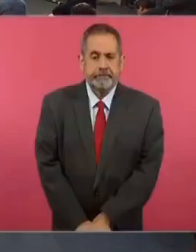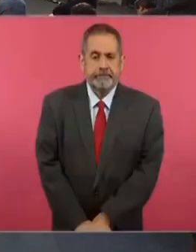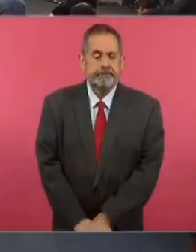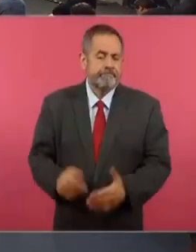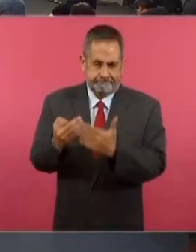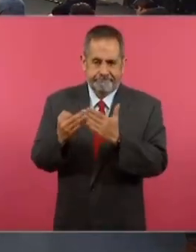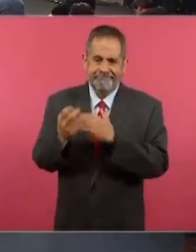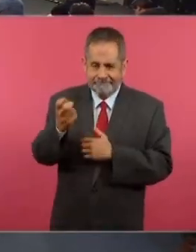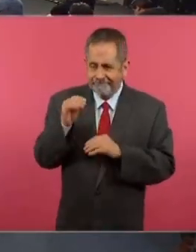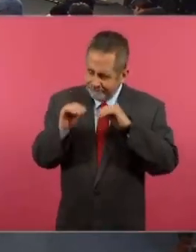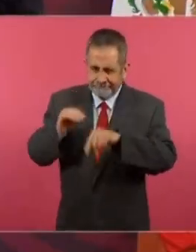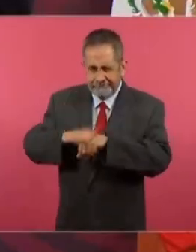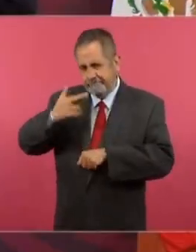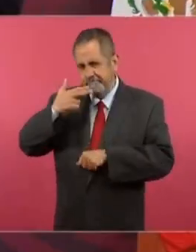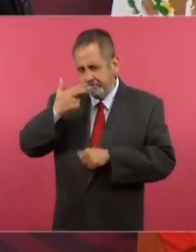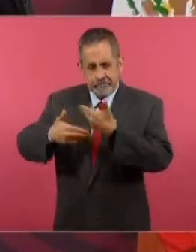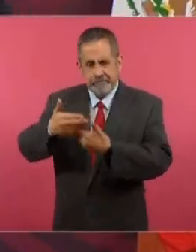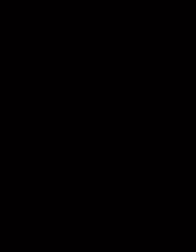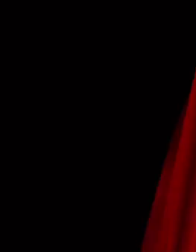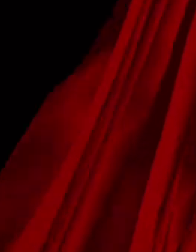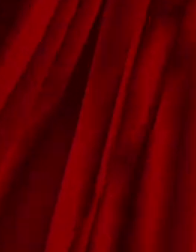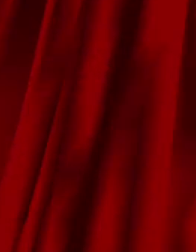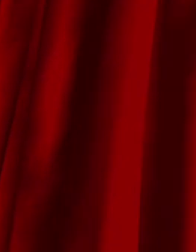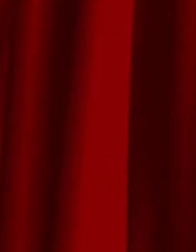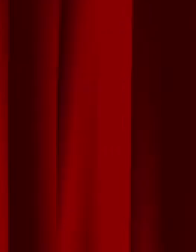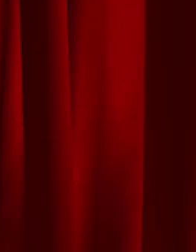Son de las cosas que se tienen que seguir haciendo.